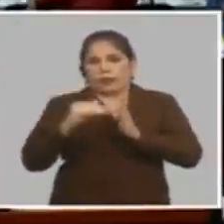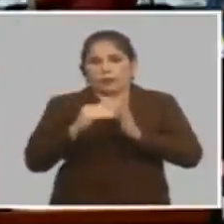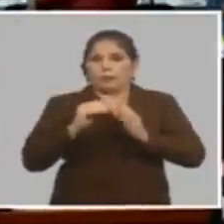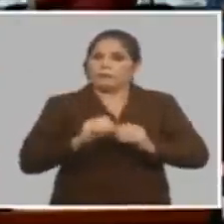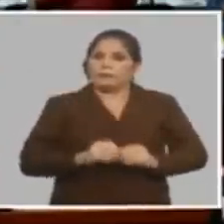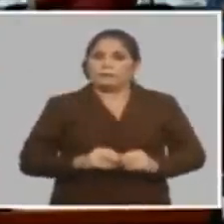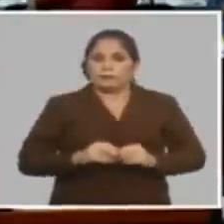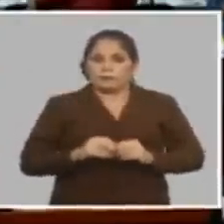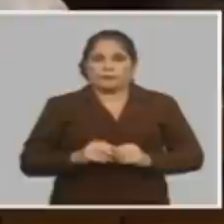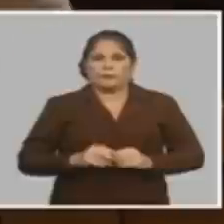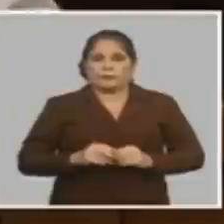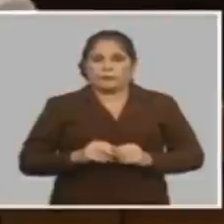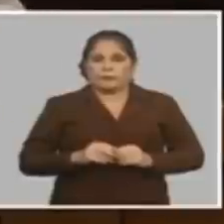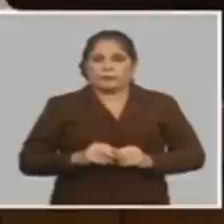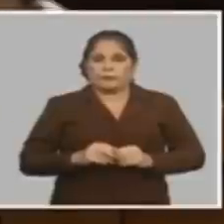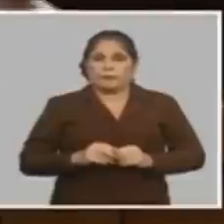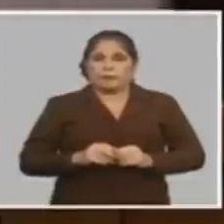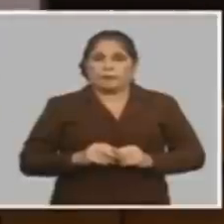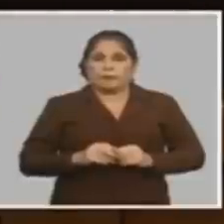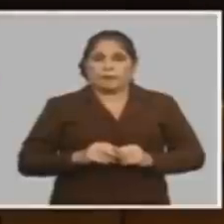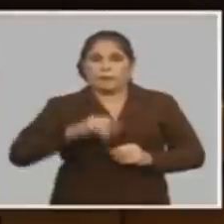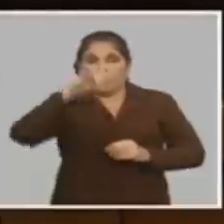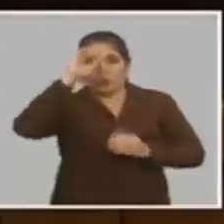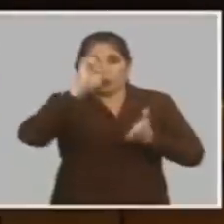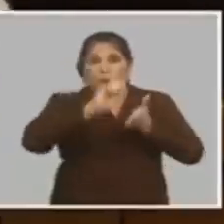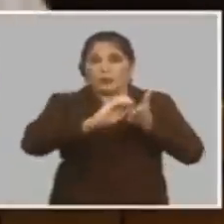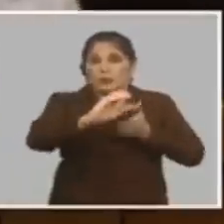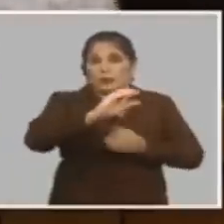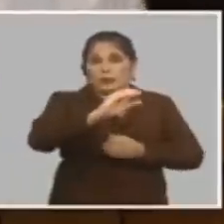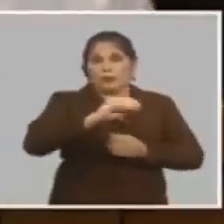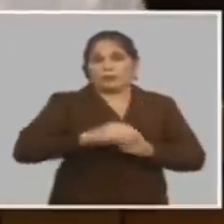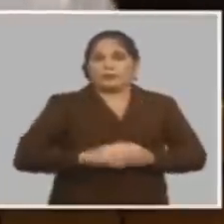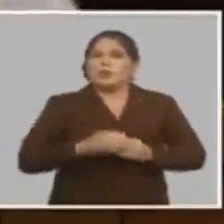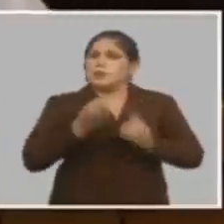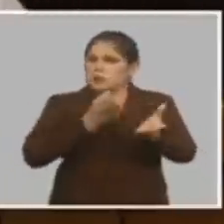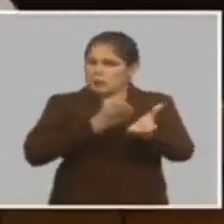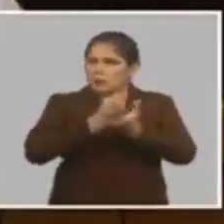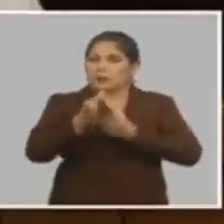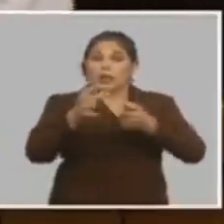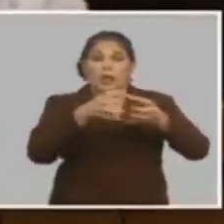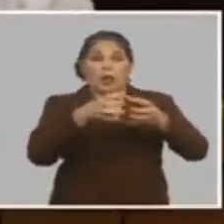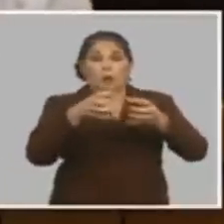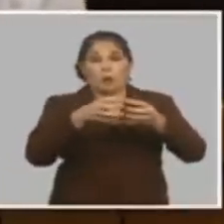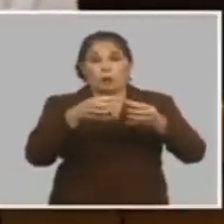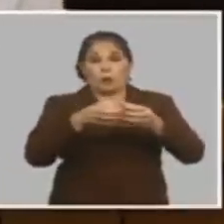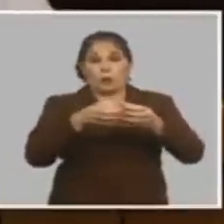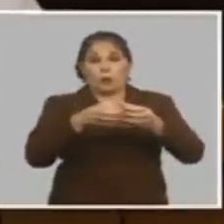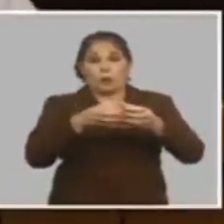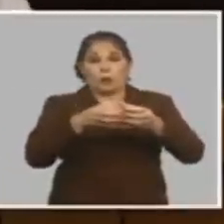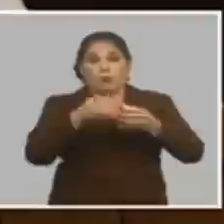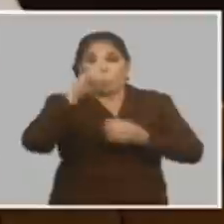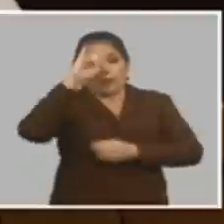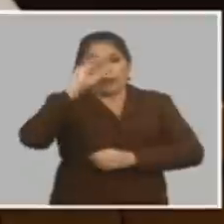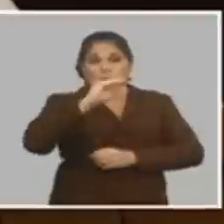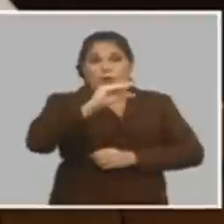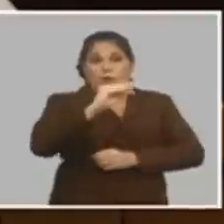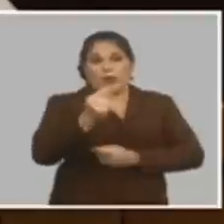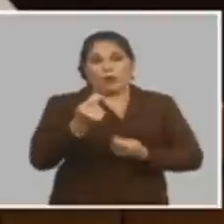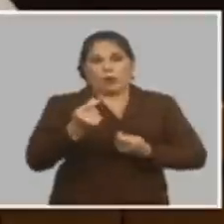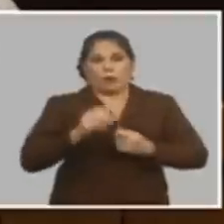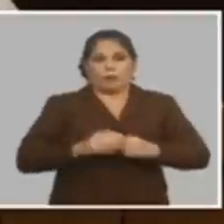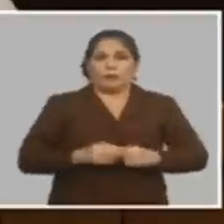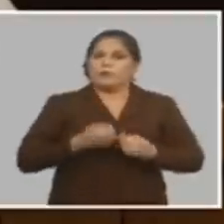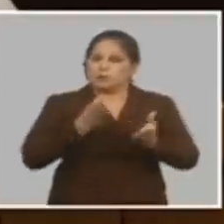bien subsidios se mantiene un grupo de subsidios en la economía